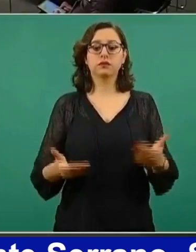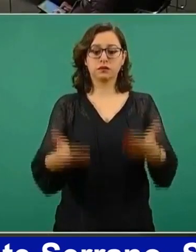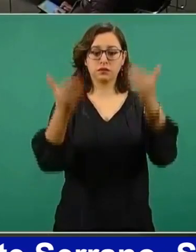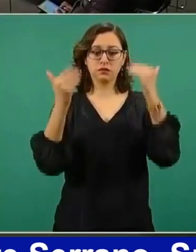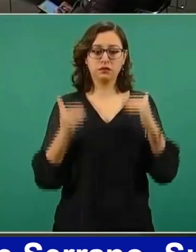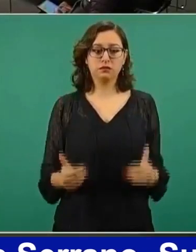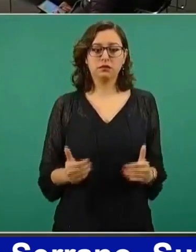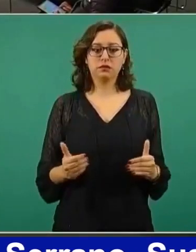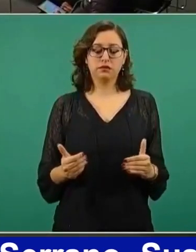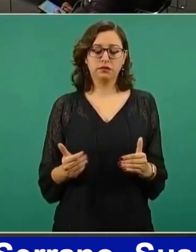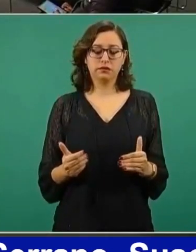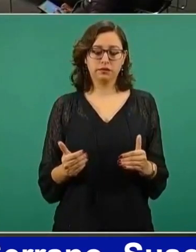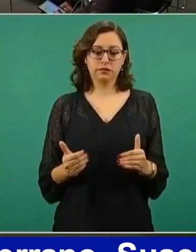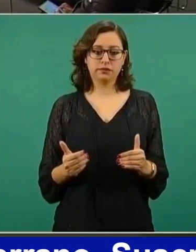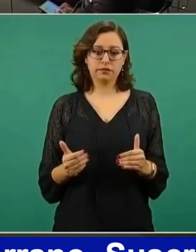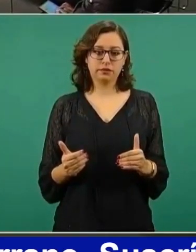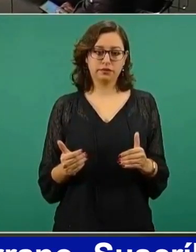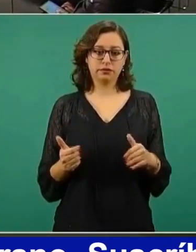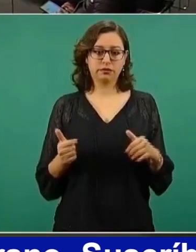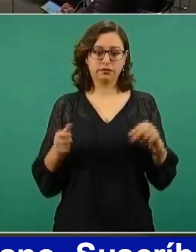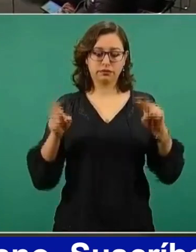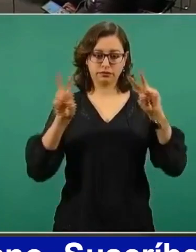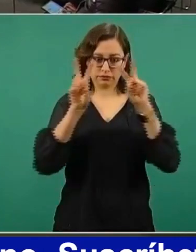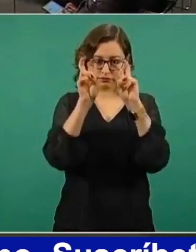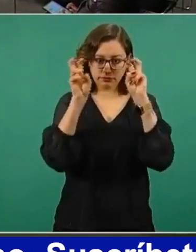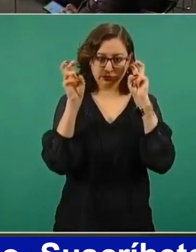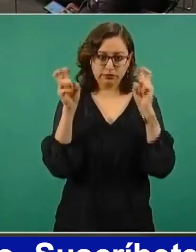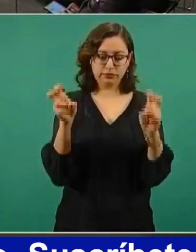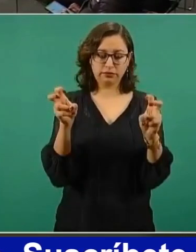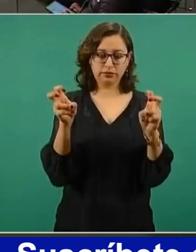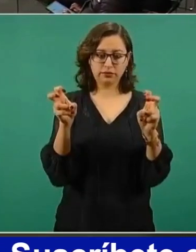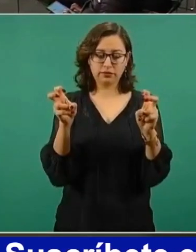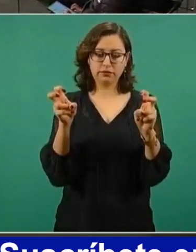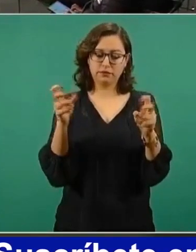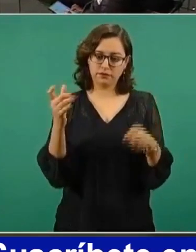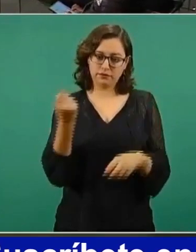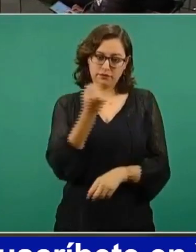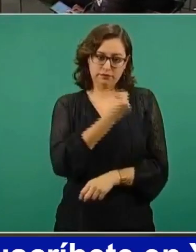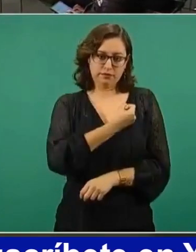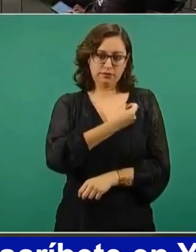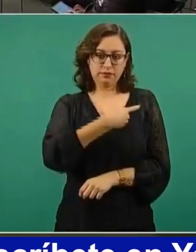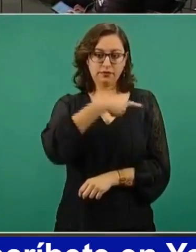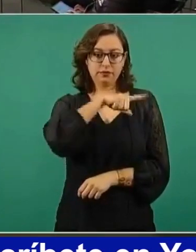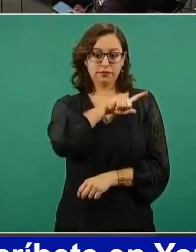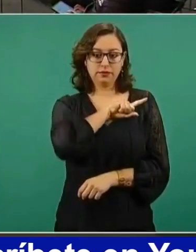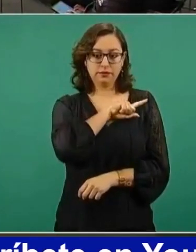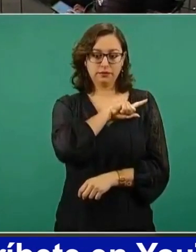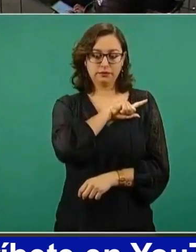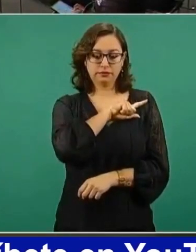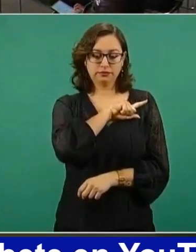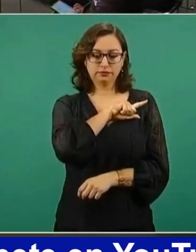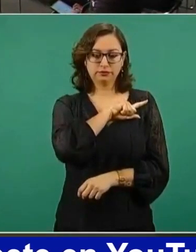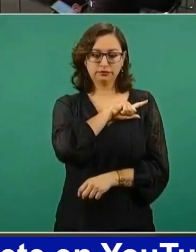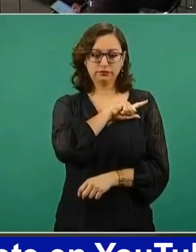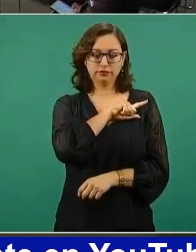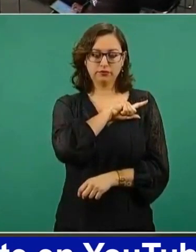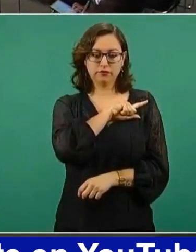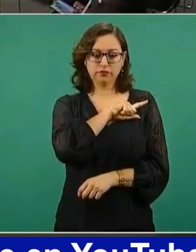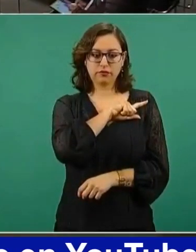ya al pulso de la salud. Vamos a